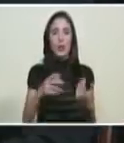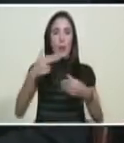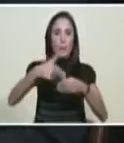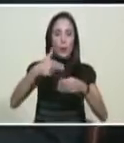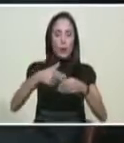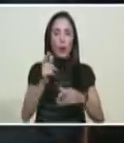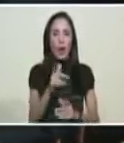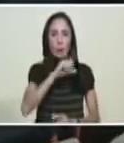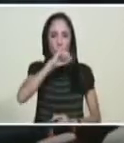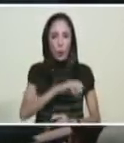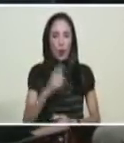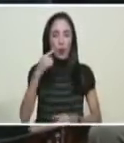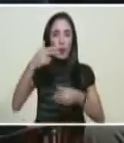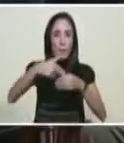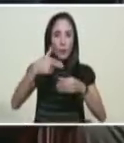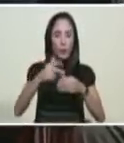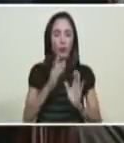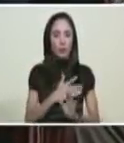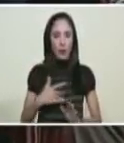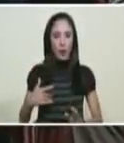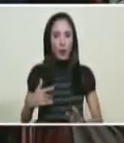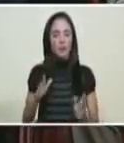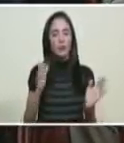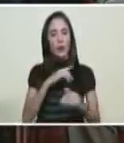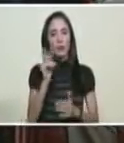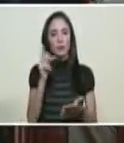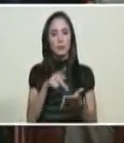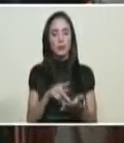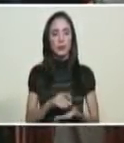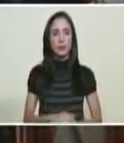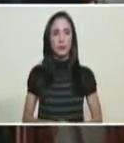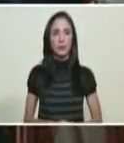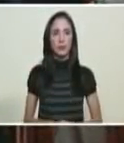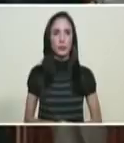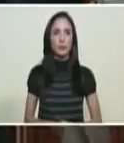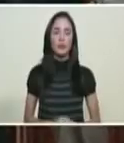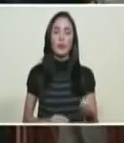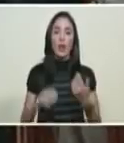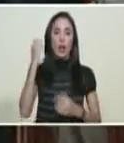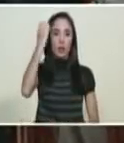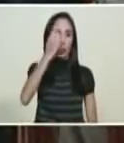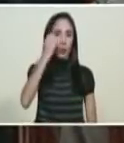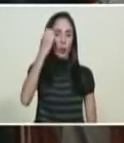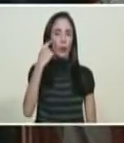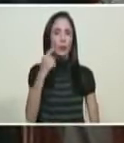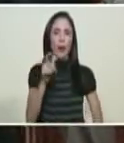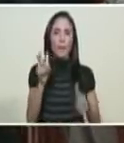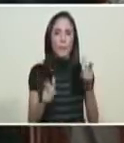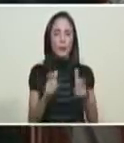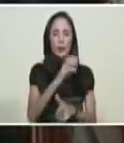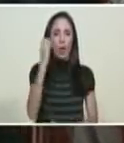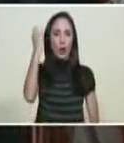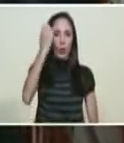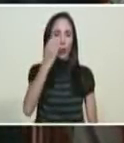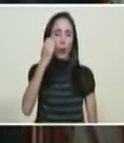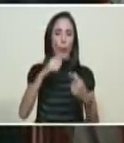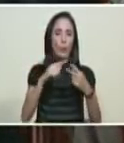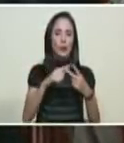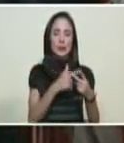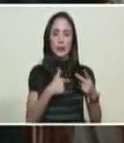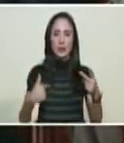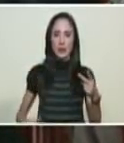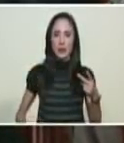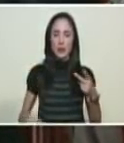a los inversionistas europeos, chinos,